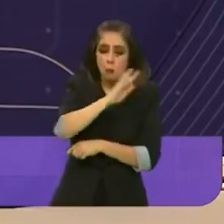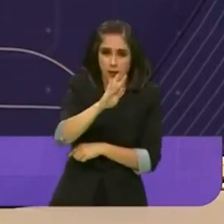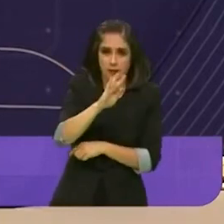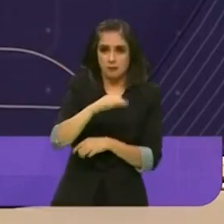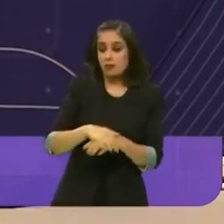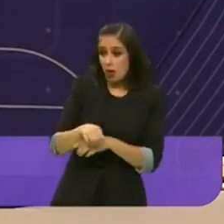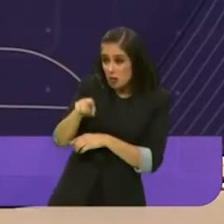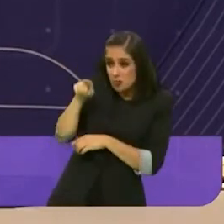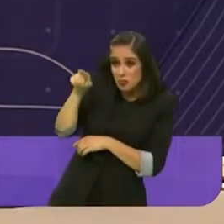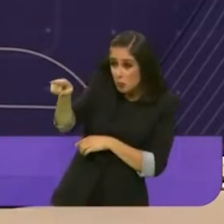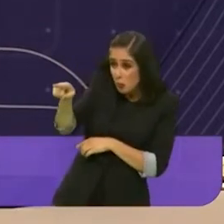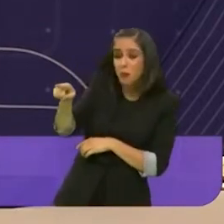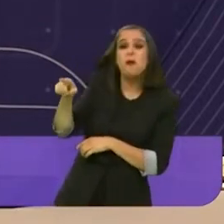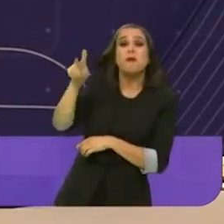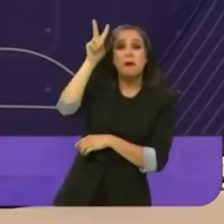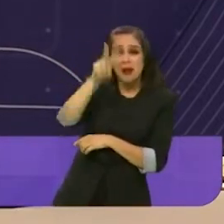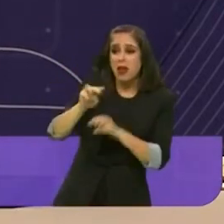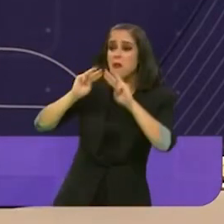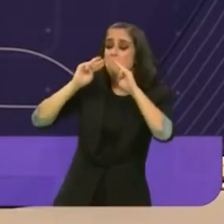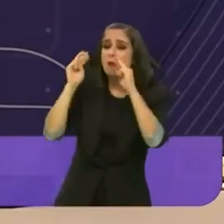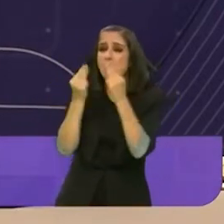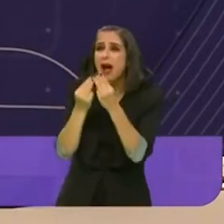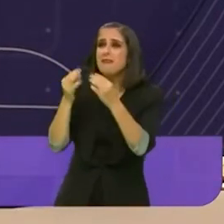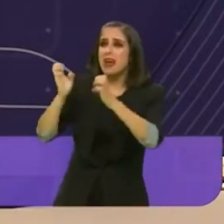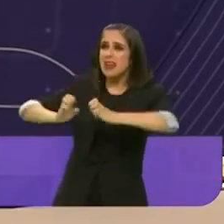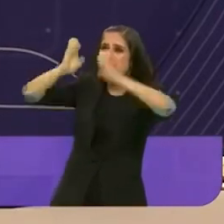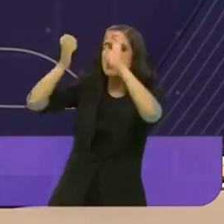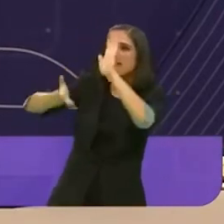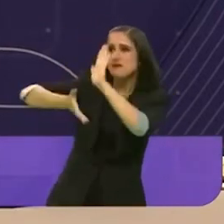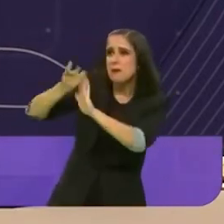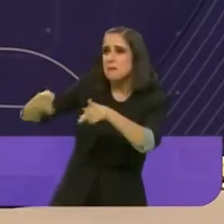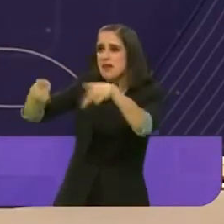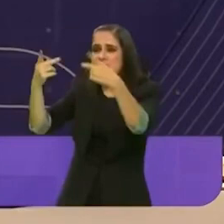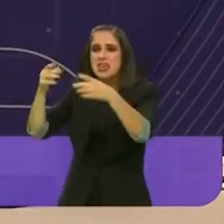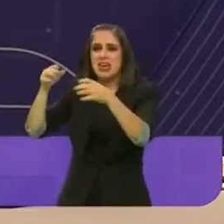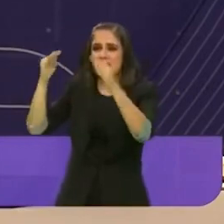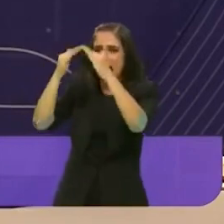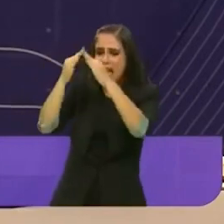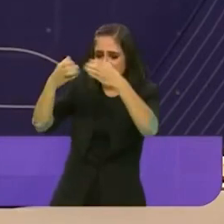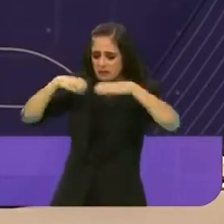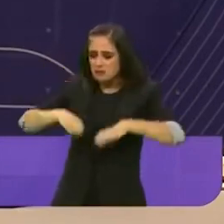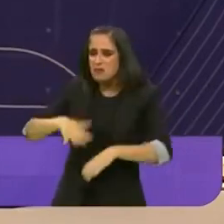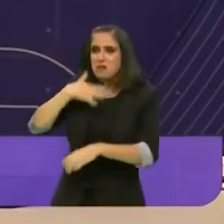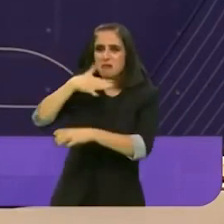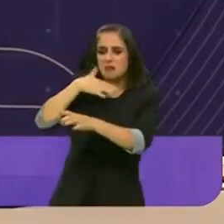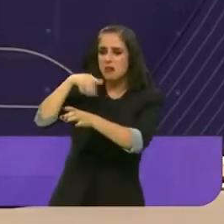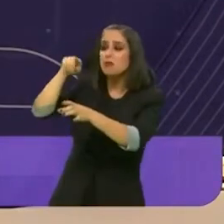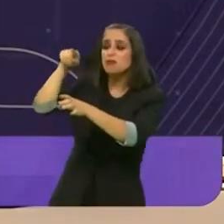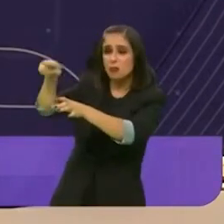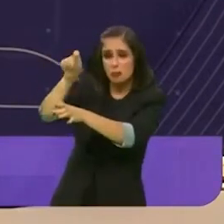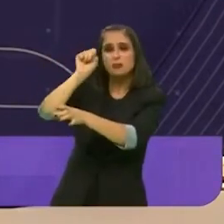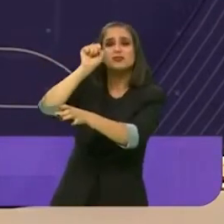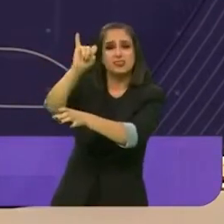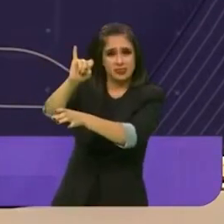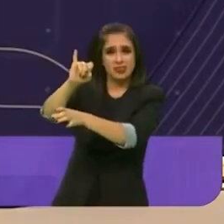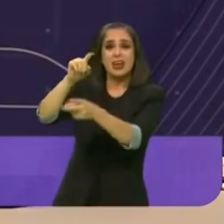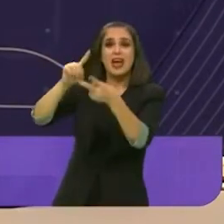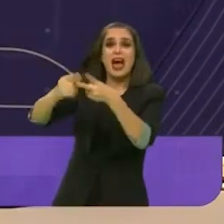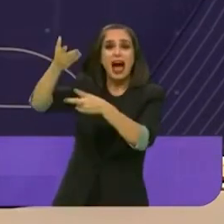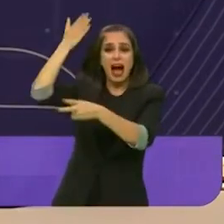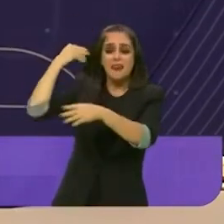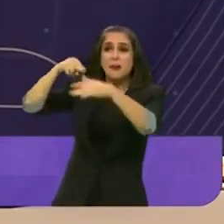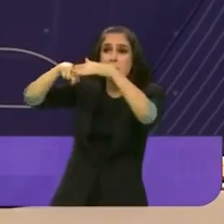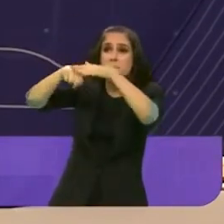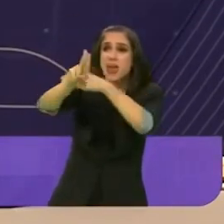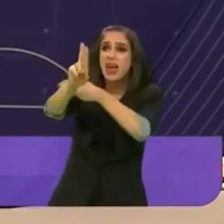se les cayó el negocio del cártel inmobiliario. A ustedes se les cayó hace poco toneladas de cemento encima del